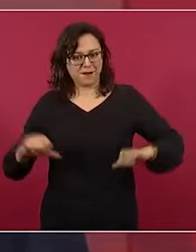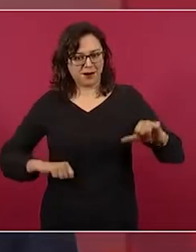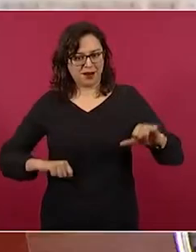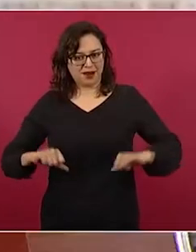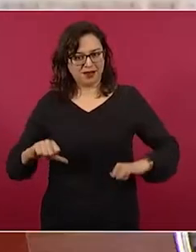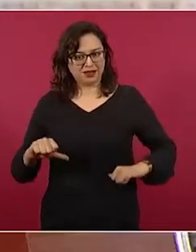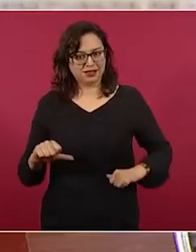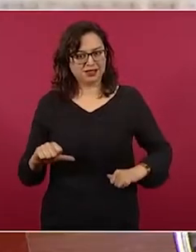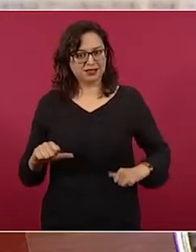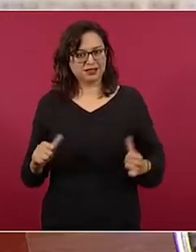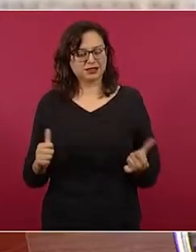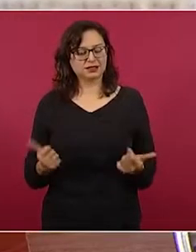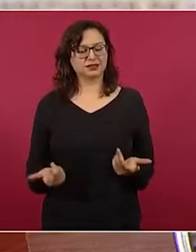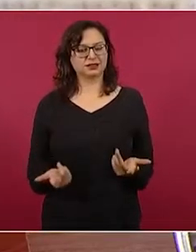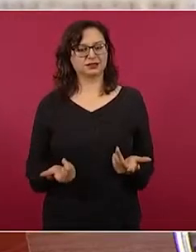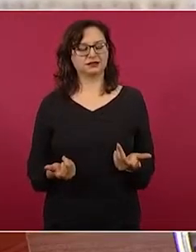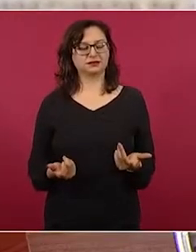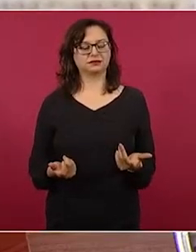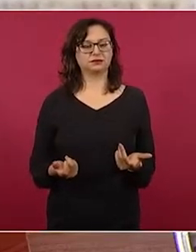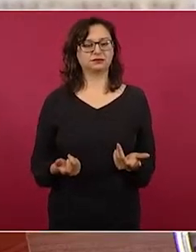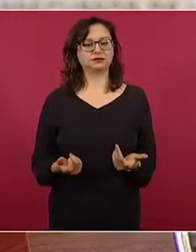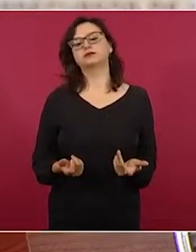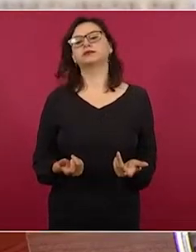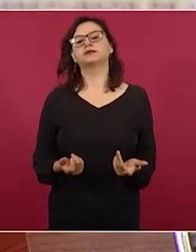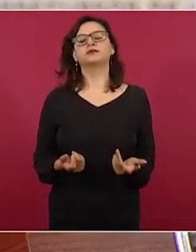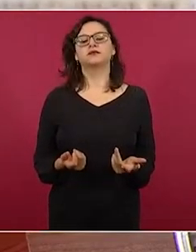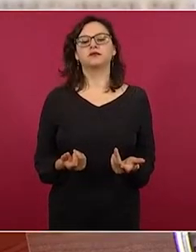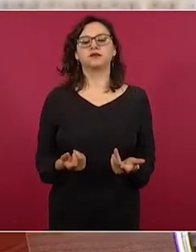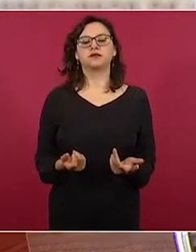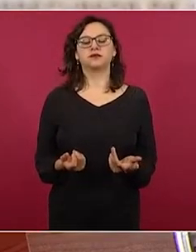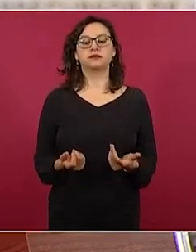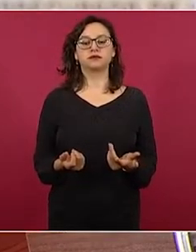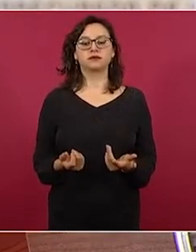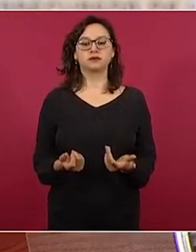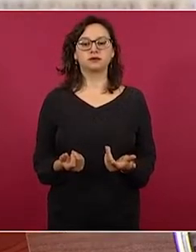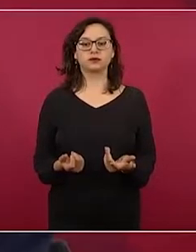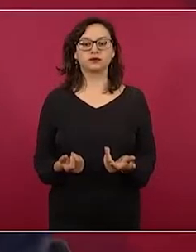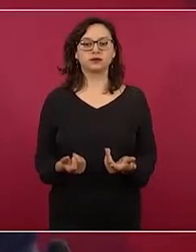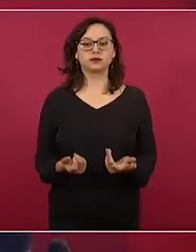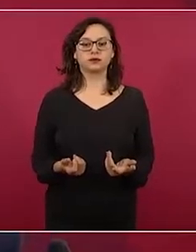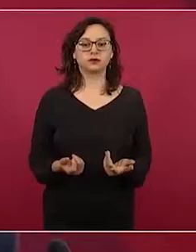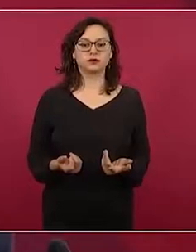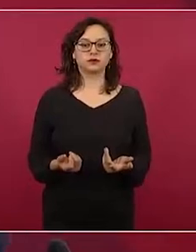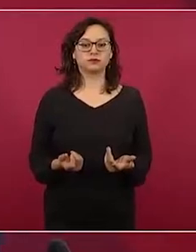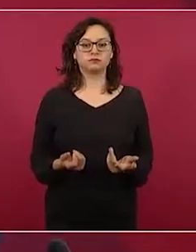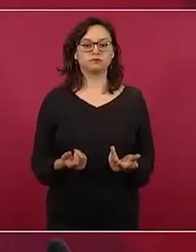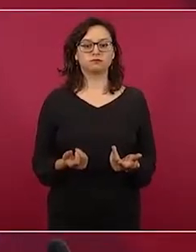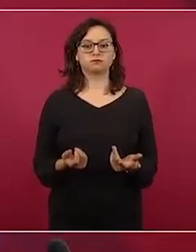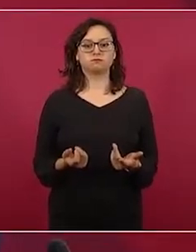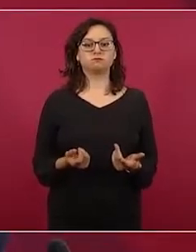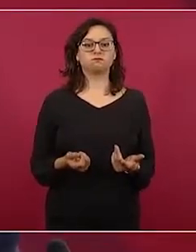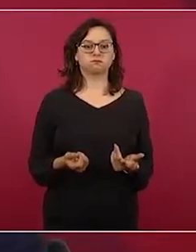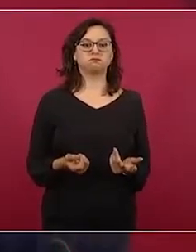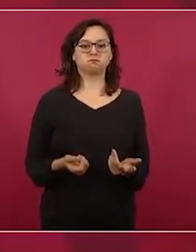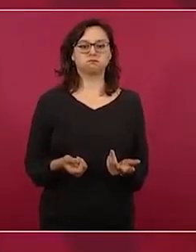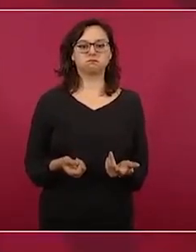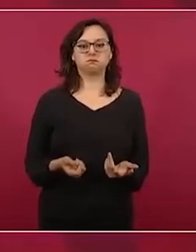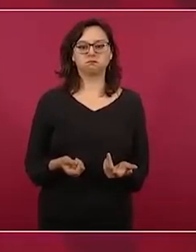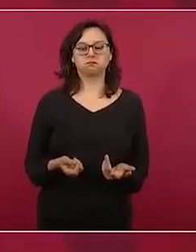ellos tienen una visión